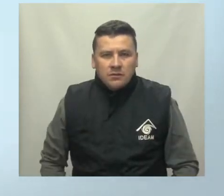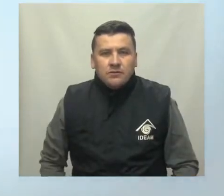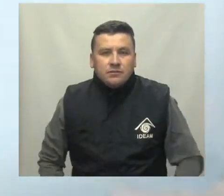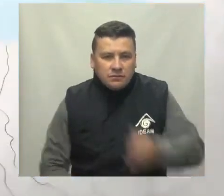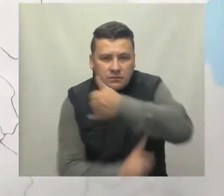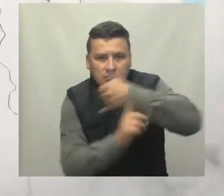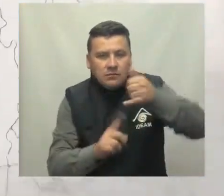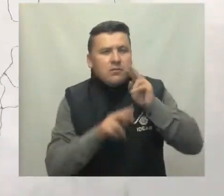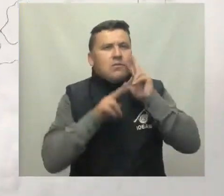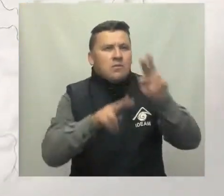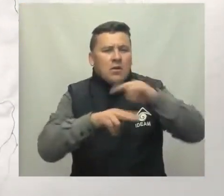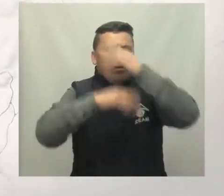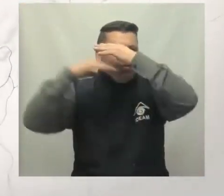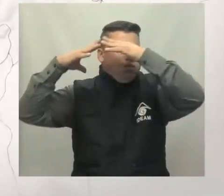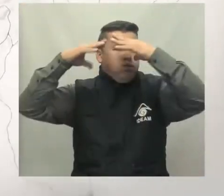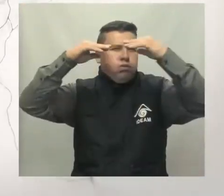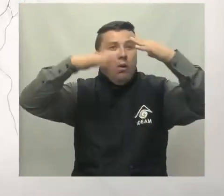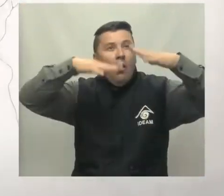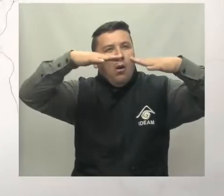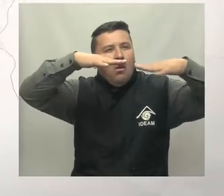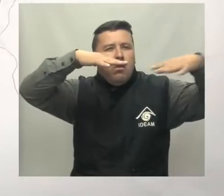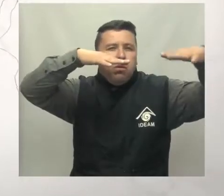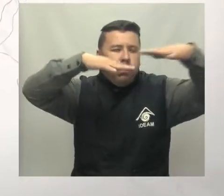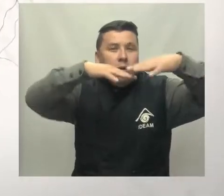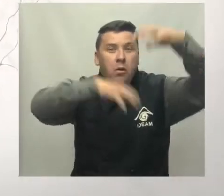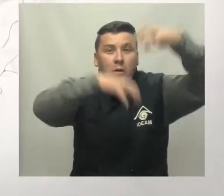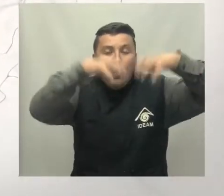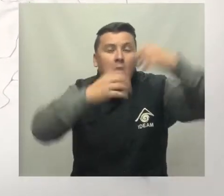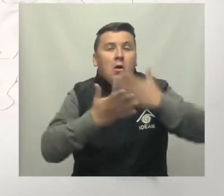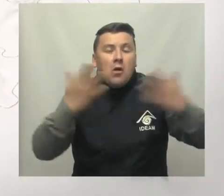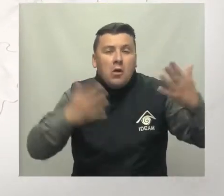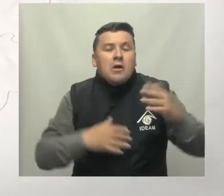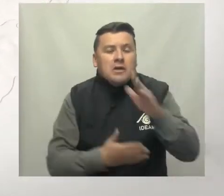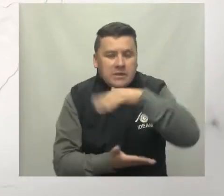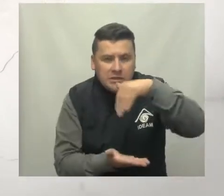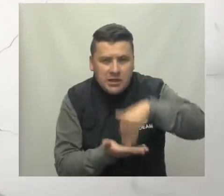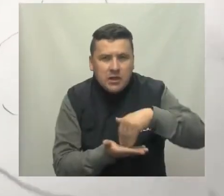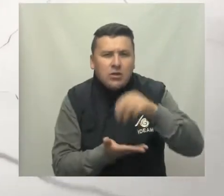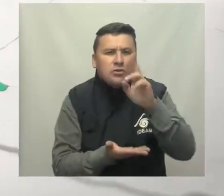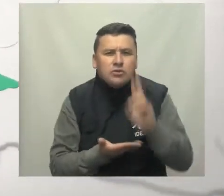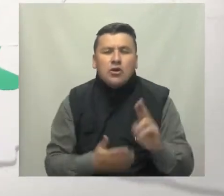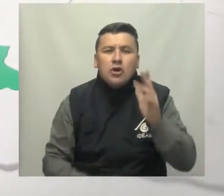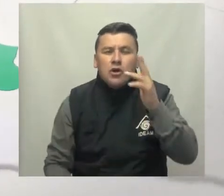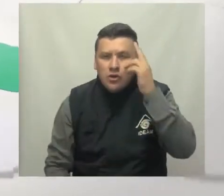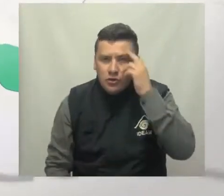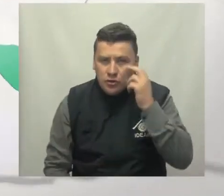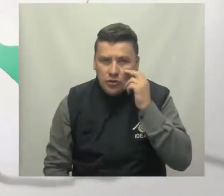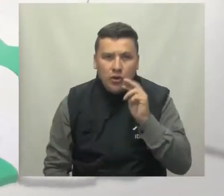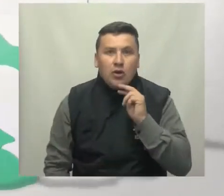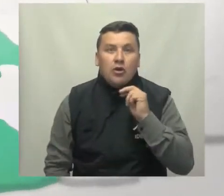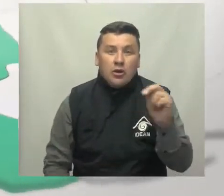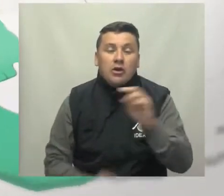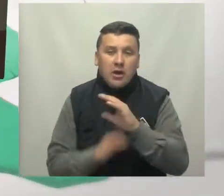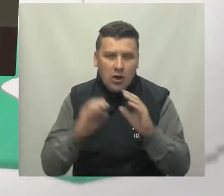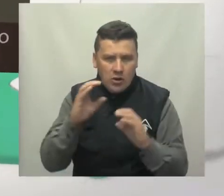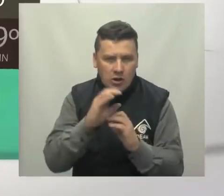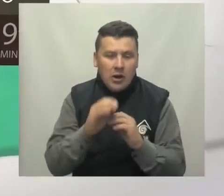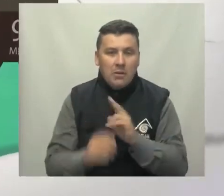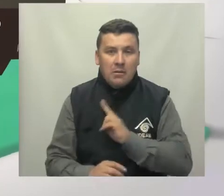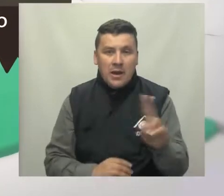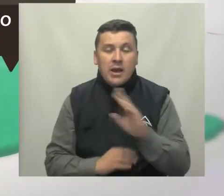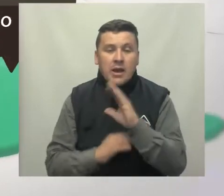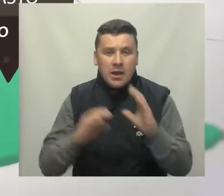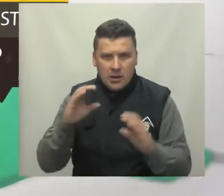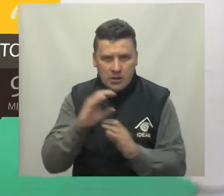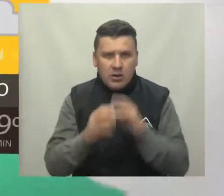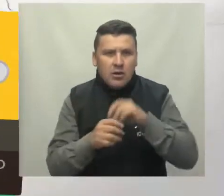el litoral pacífico tenemos nubosidad variada con lluvias en sectores del centro y sur del Chocó, al norte del Cauca, en el litoral del Valle del